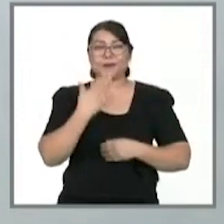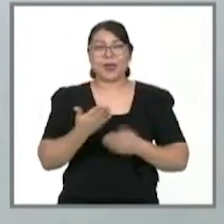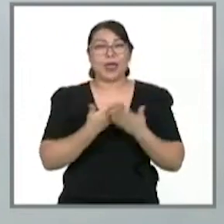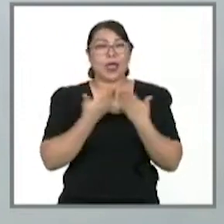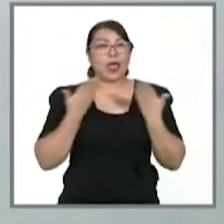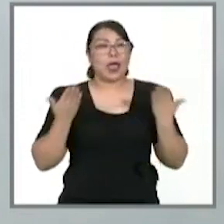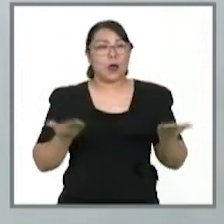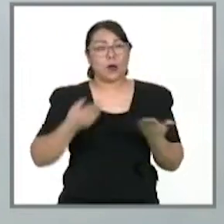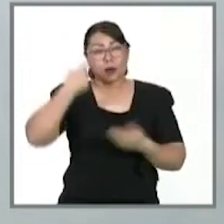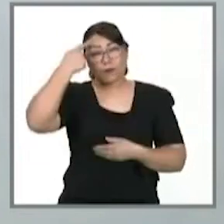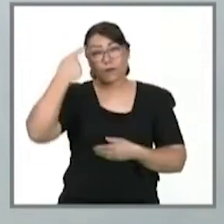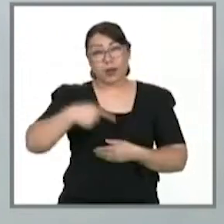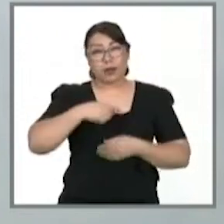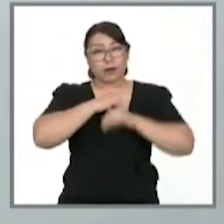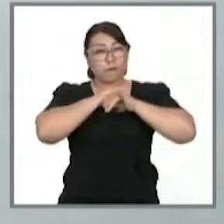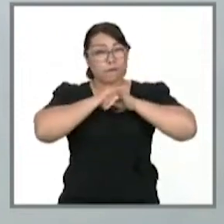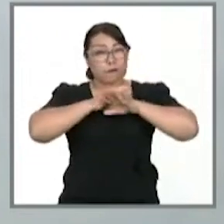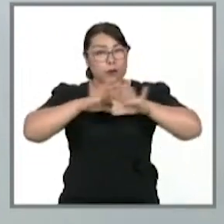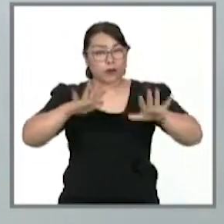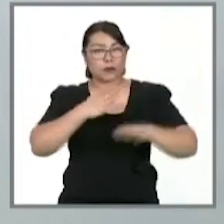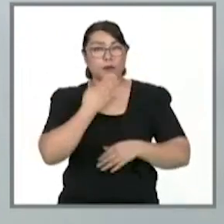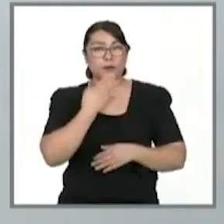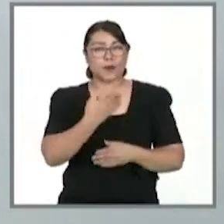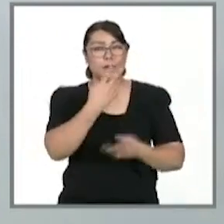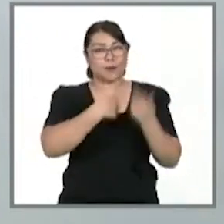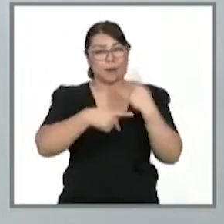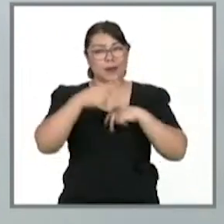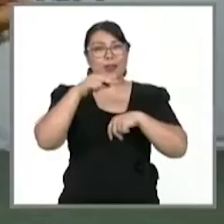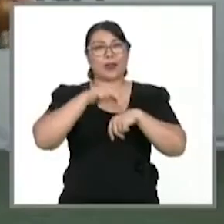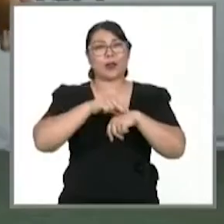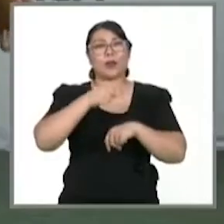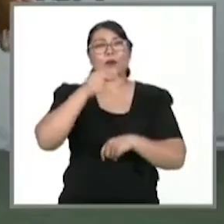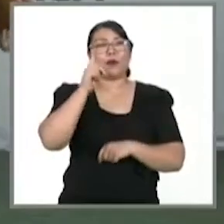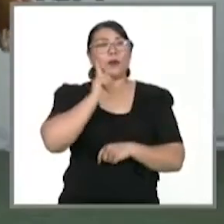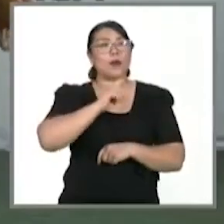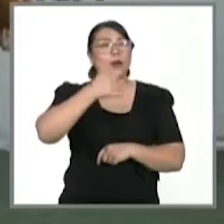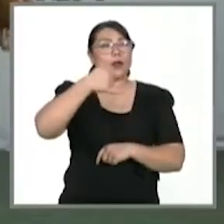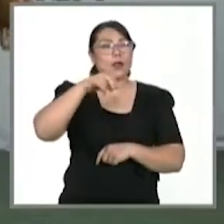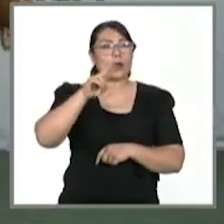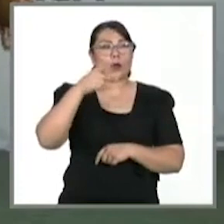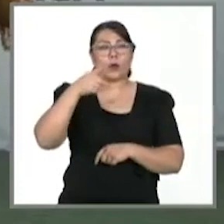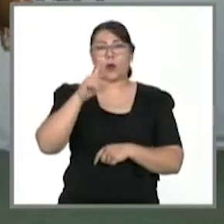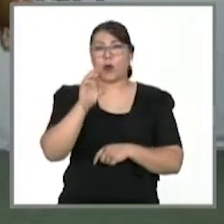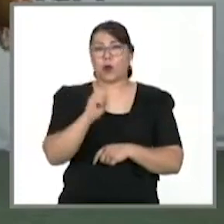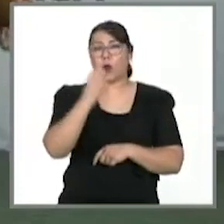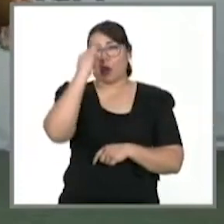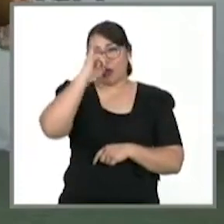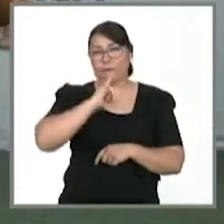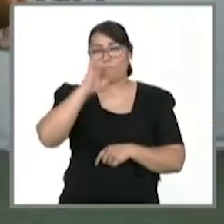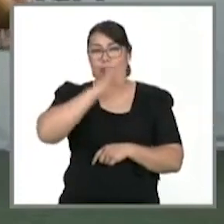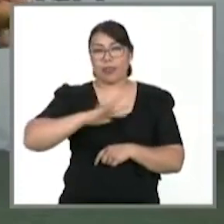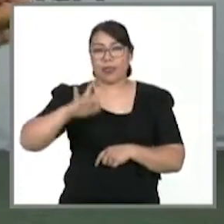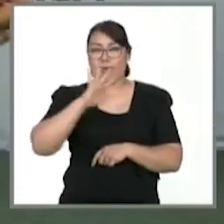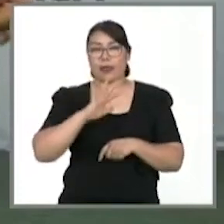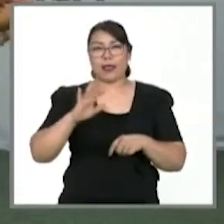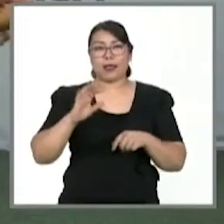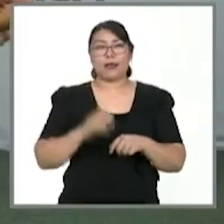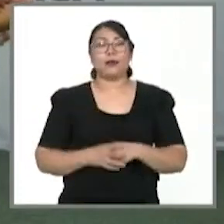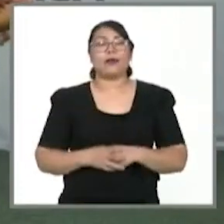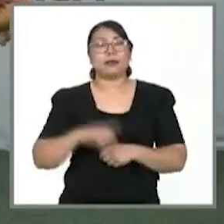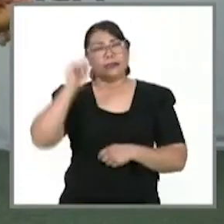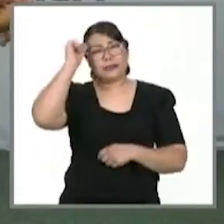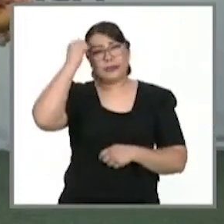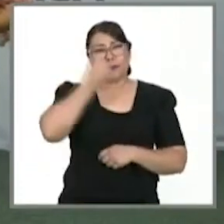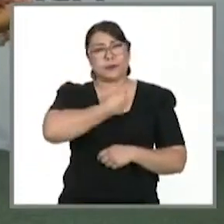Servicios de Salud de Oaxaca. Dijo que a la fecha se mantienen activos 675 casos y se notificaron 10 defunciones por la enfermedad durante el fin de semana